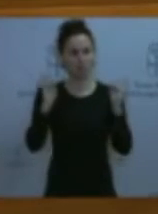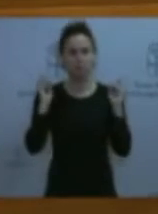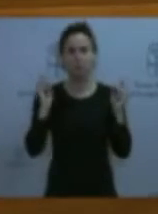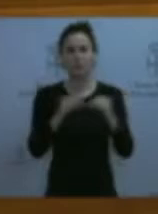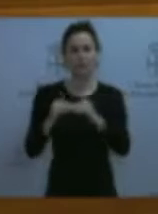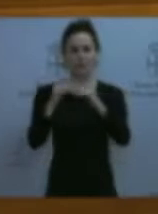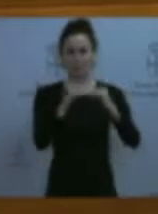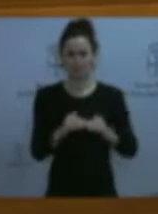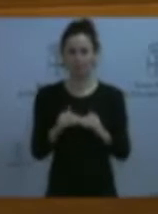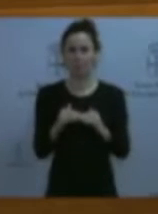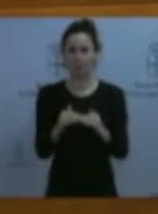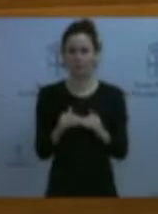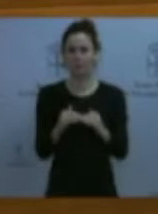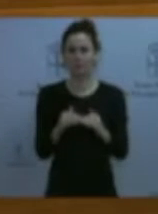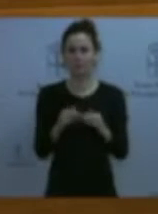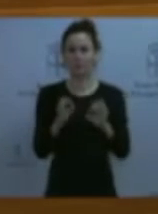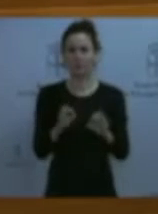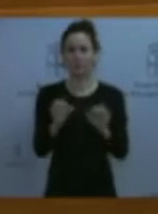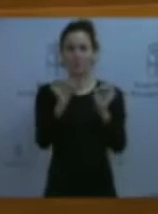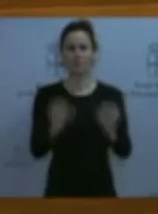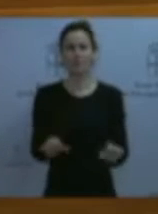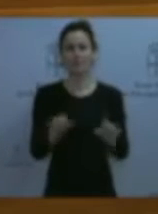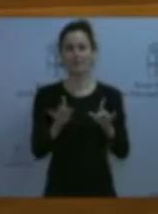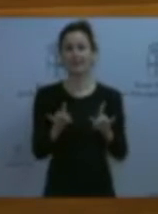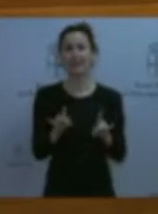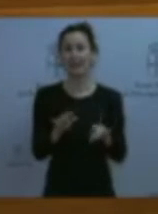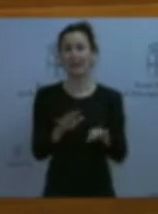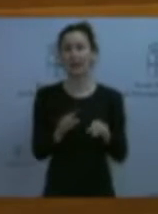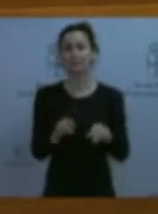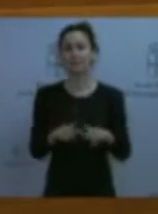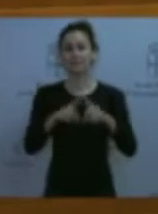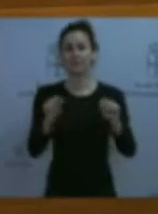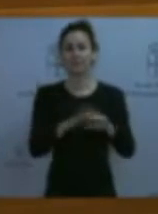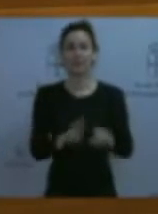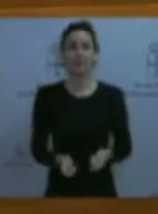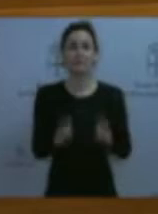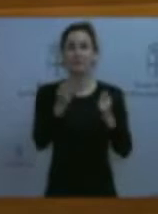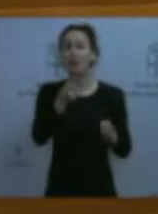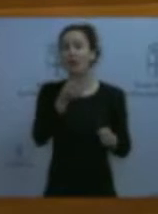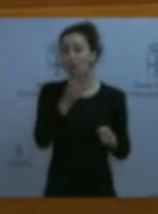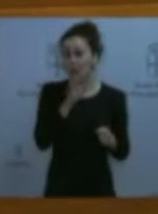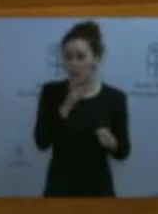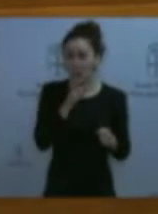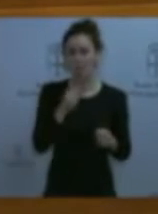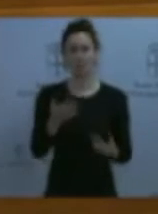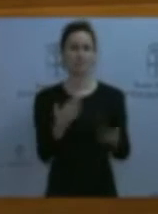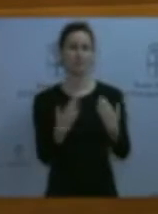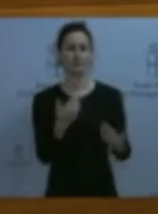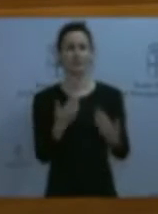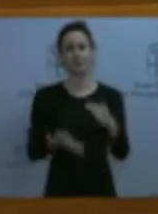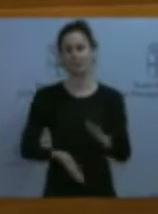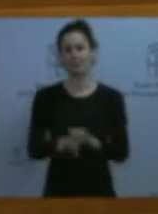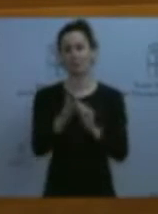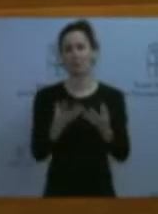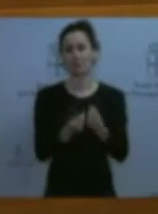equidad entre las artes utilizadas en el territorio asturiano para mantener un espacio de diálogo permanente con el